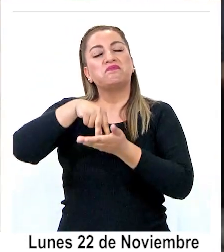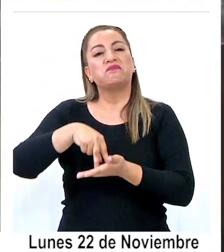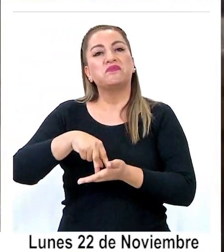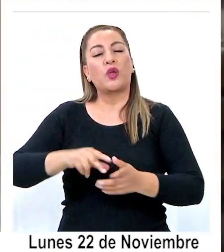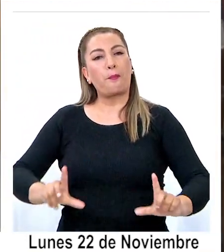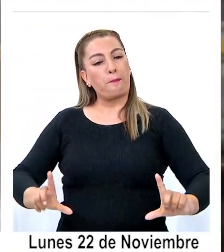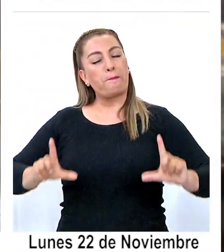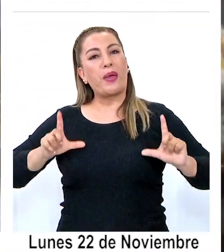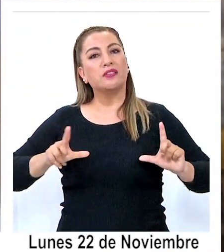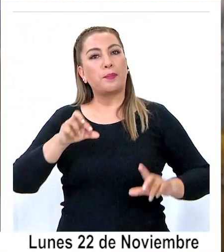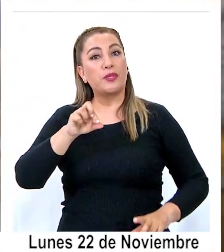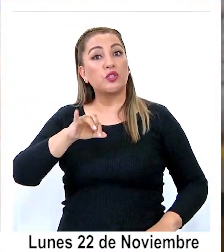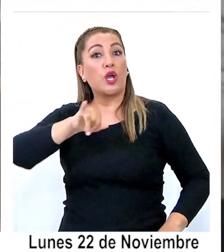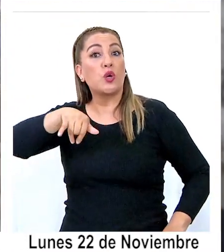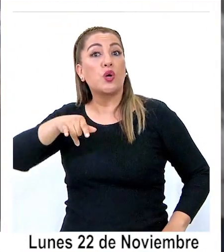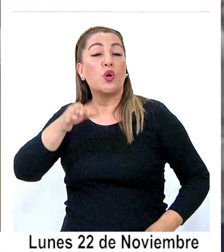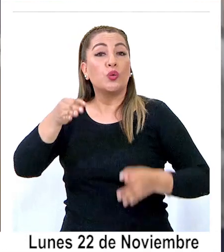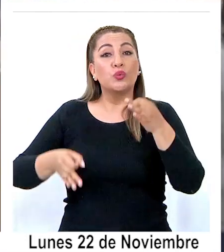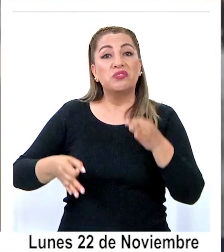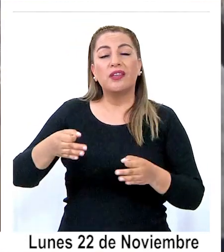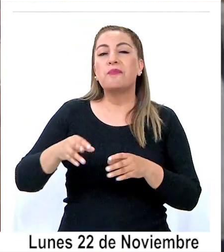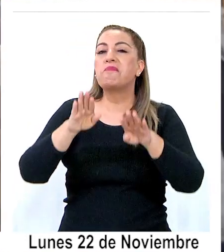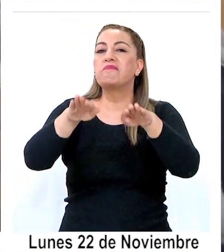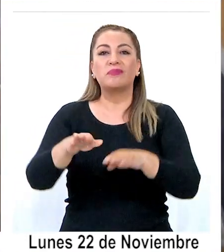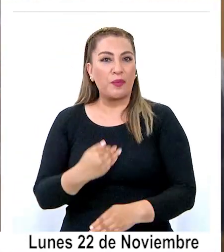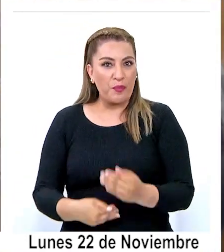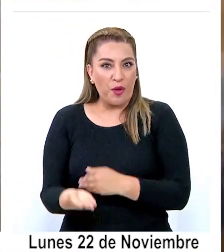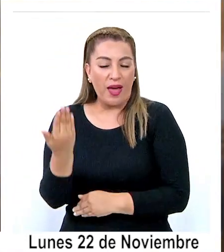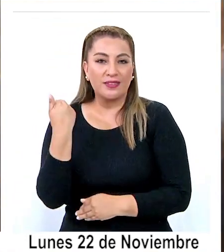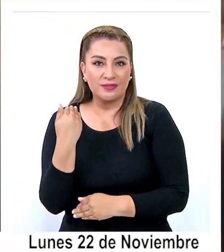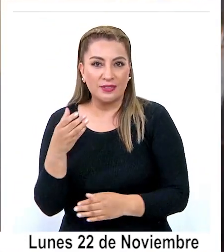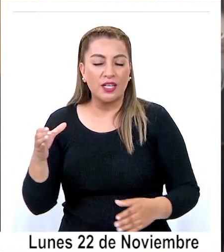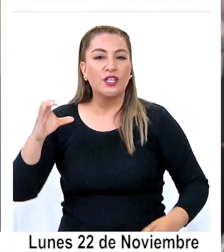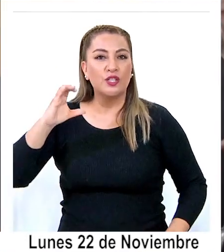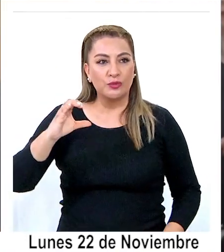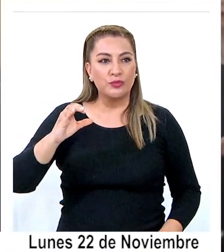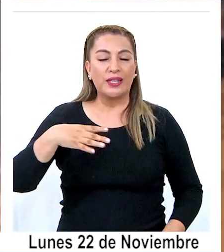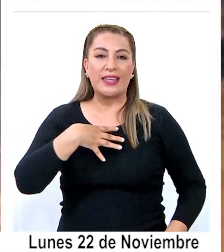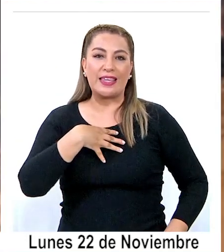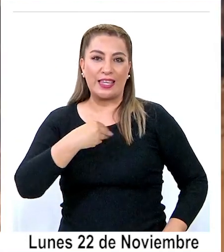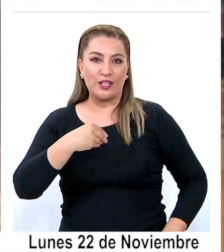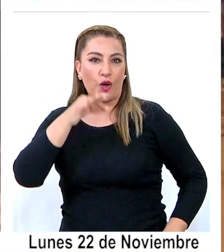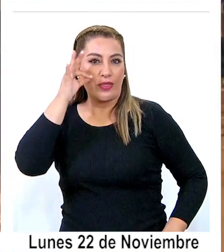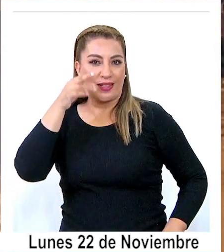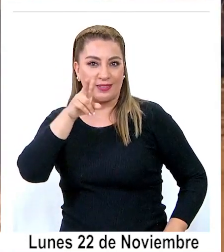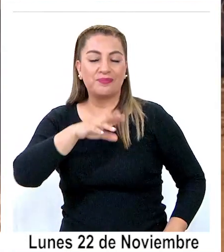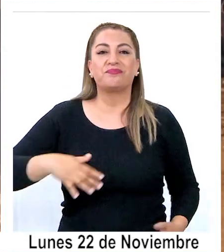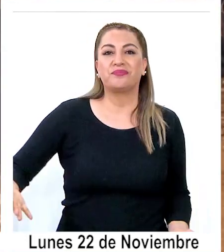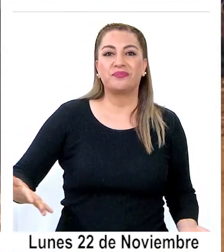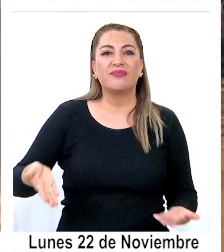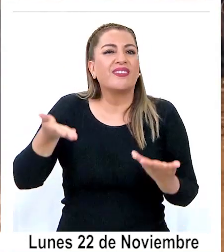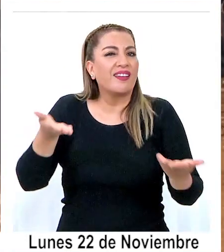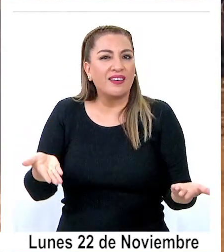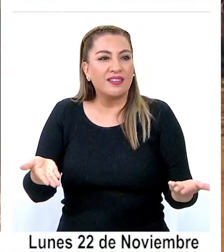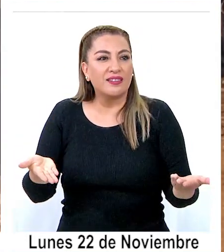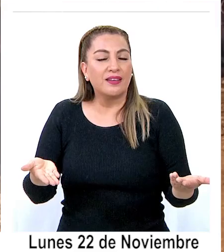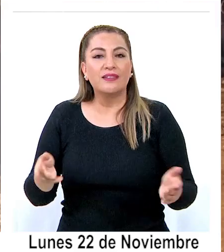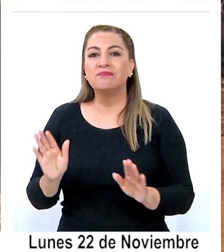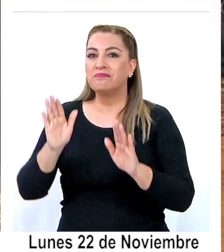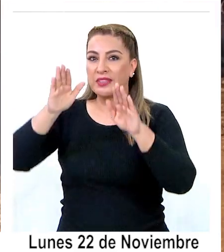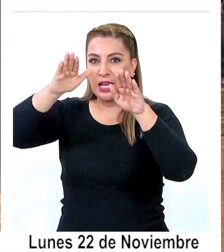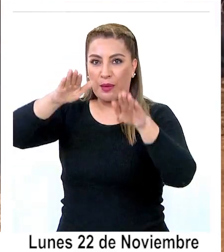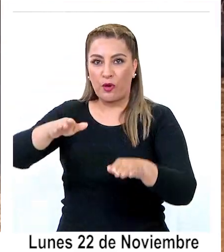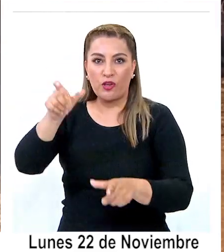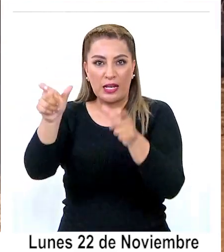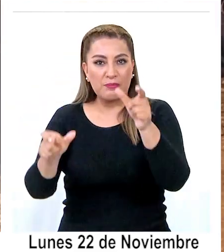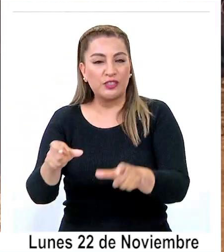jurídica, tal como lo fue en antaño la Corporación Hijo del Salitre. El objetivo es que el aporte de